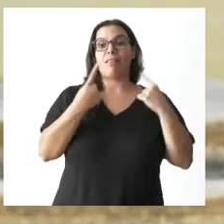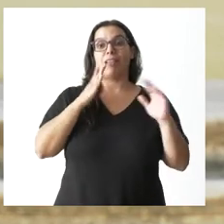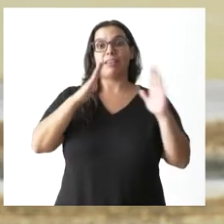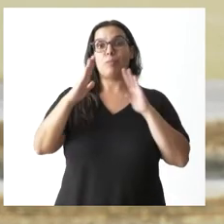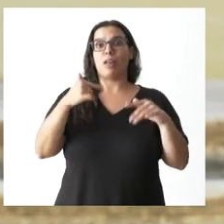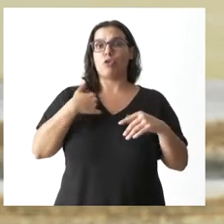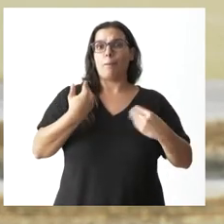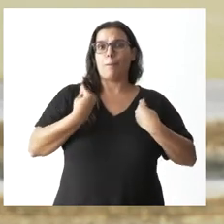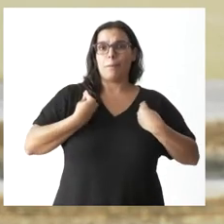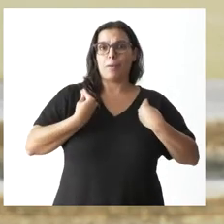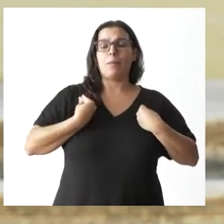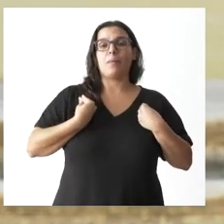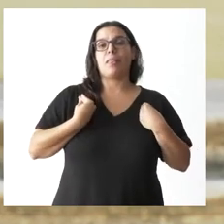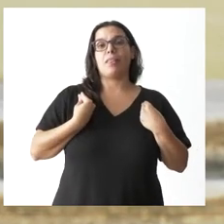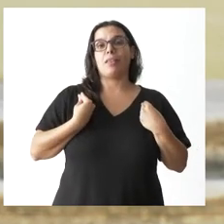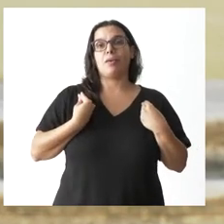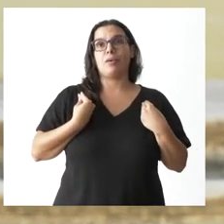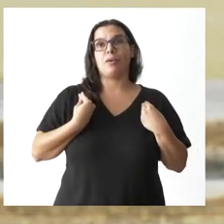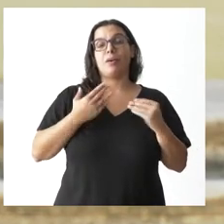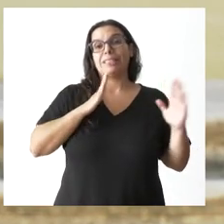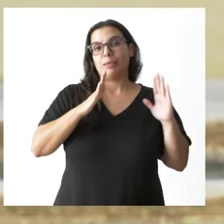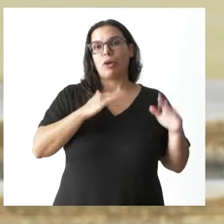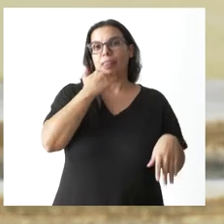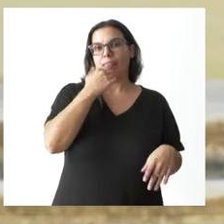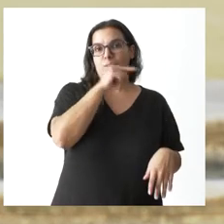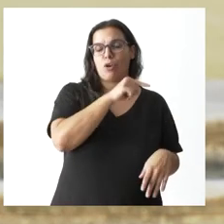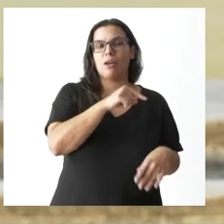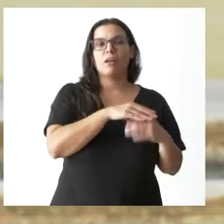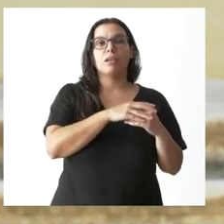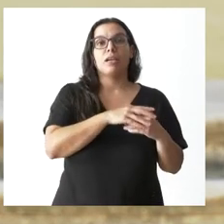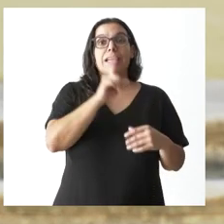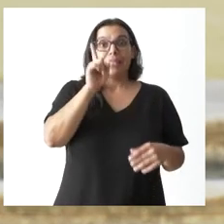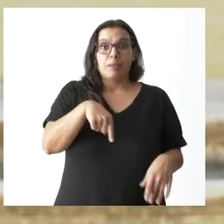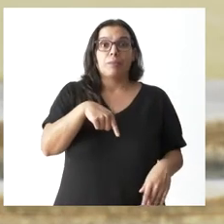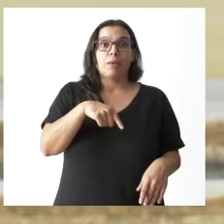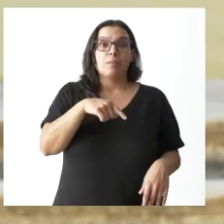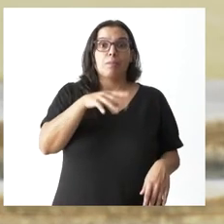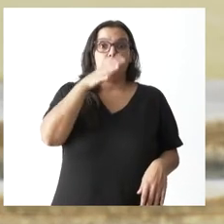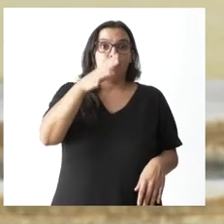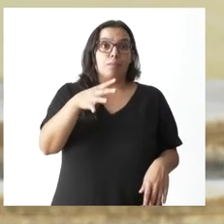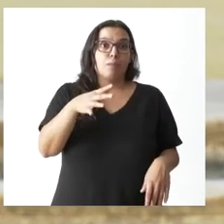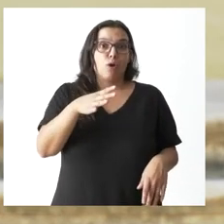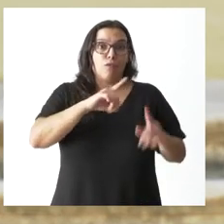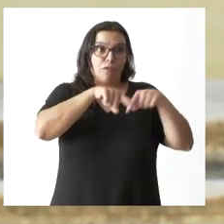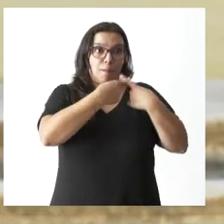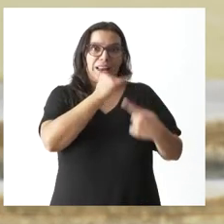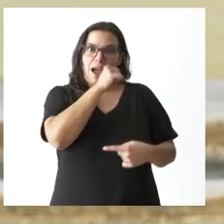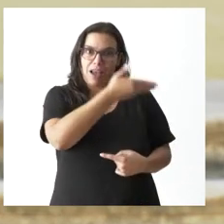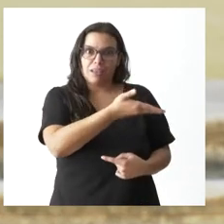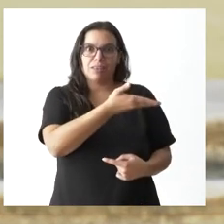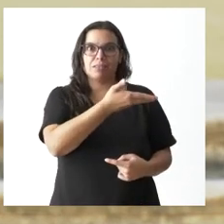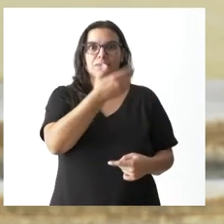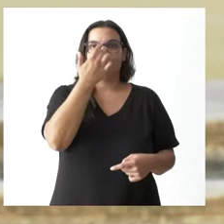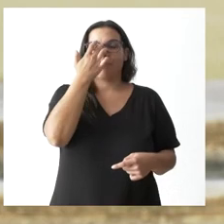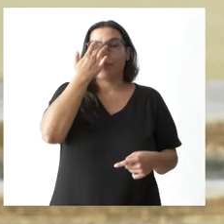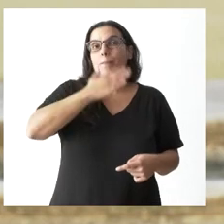vivir temporalmente en Zamora sino porque tengo familia en Zamora para